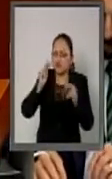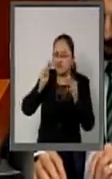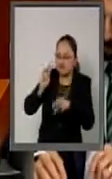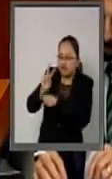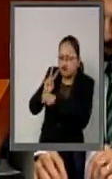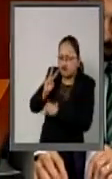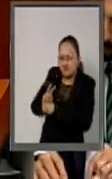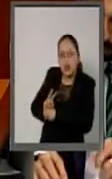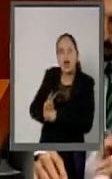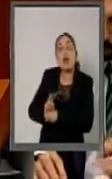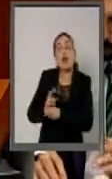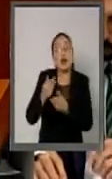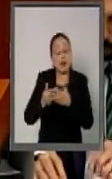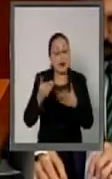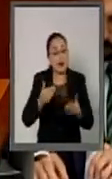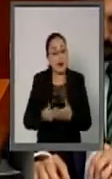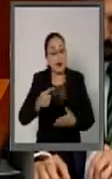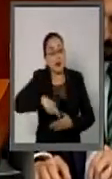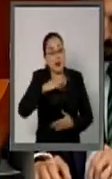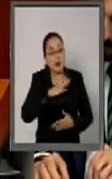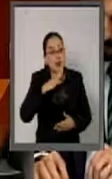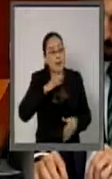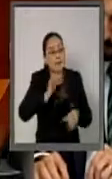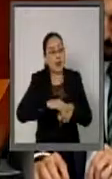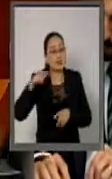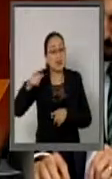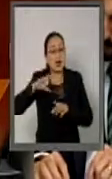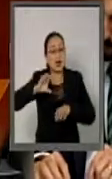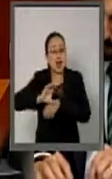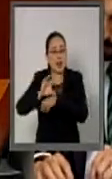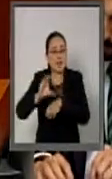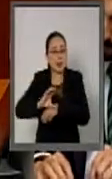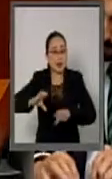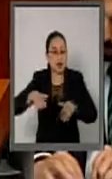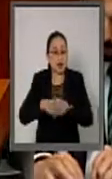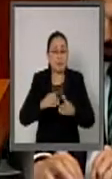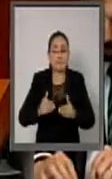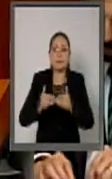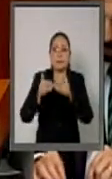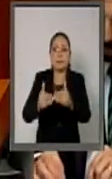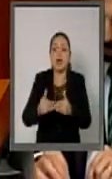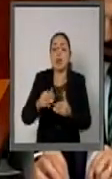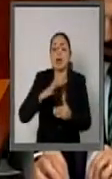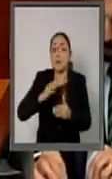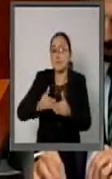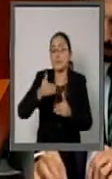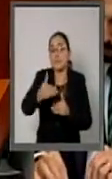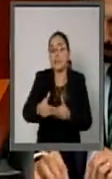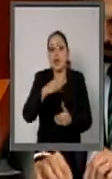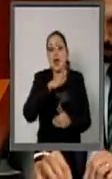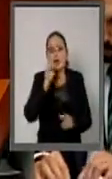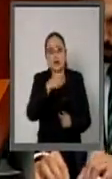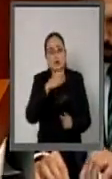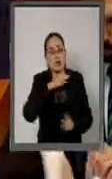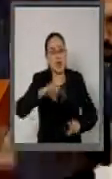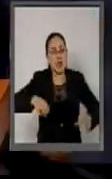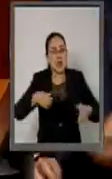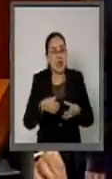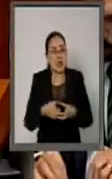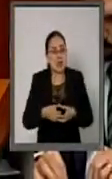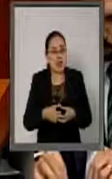bien advierte, ahora se ha decidido dar en Cali, en cumbre de Cali, el siguiente paso que es la creación de la figura del estado